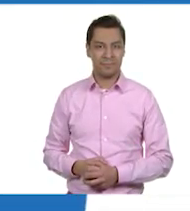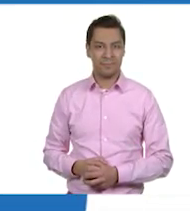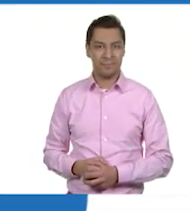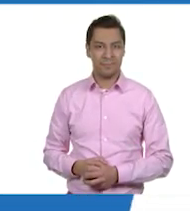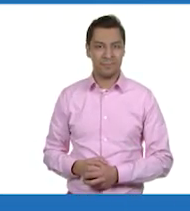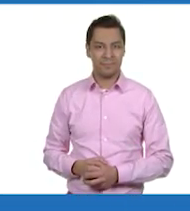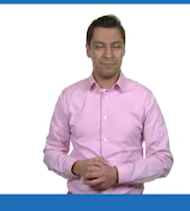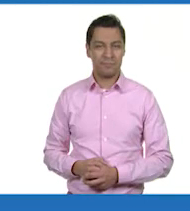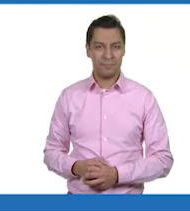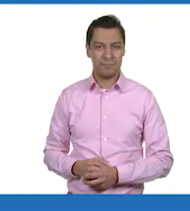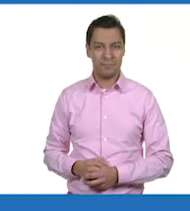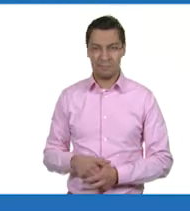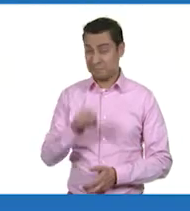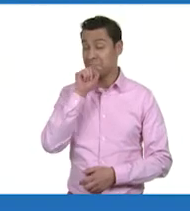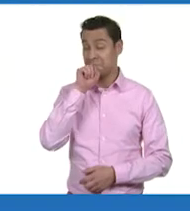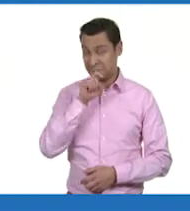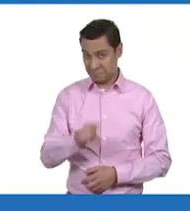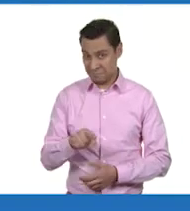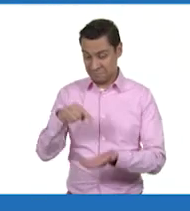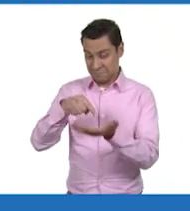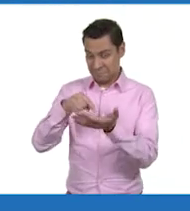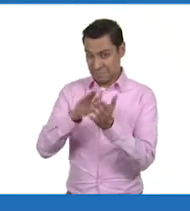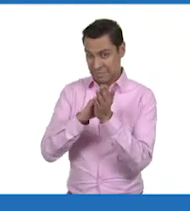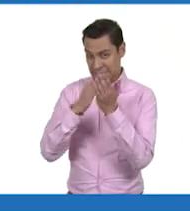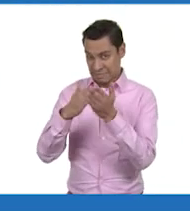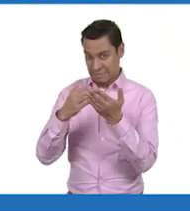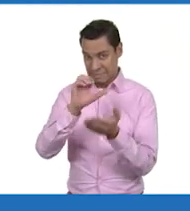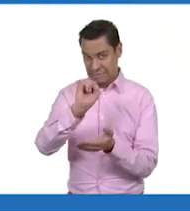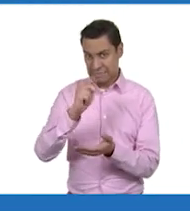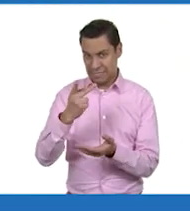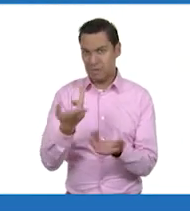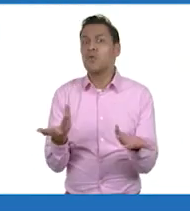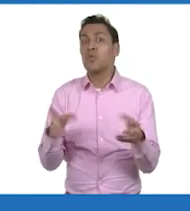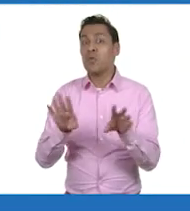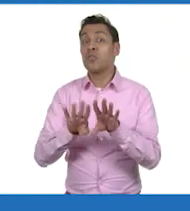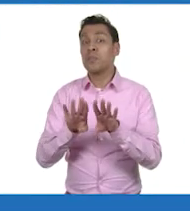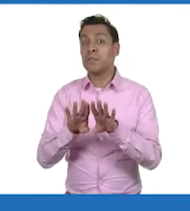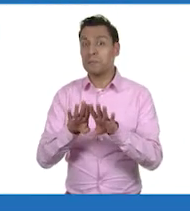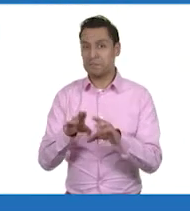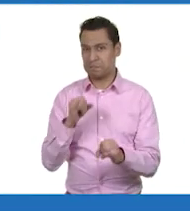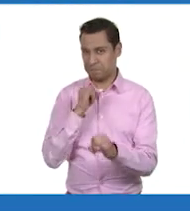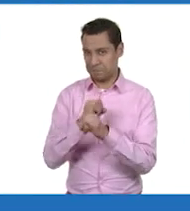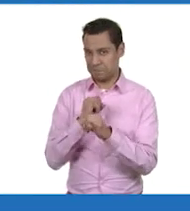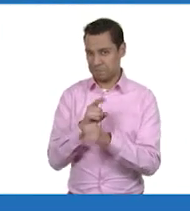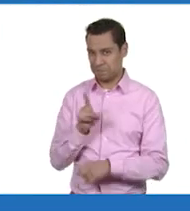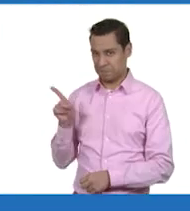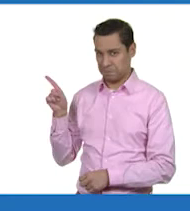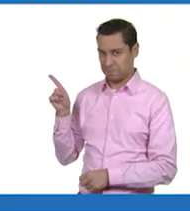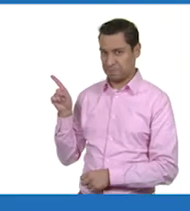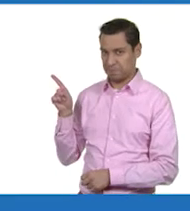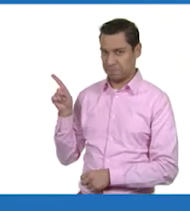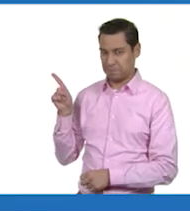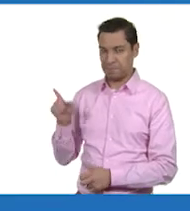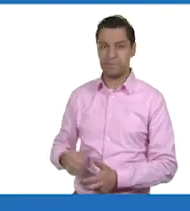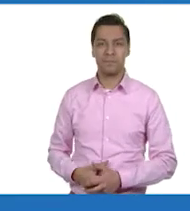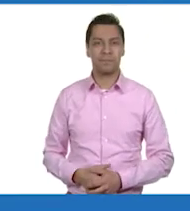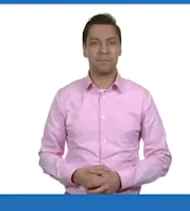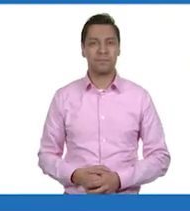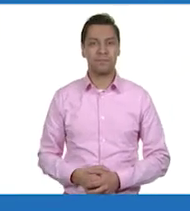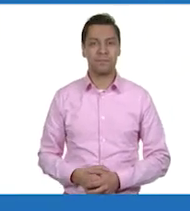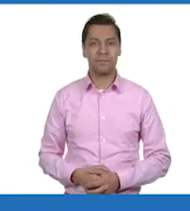También puedes encontrar los libros de texto en la página conalitej.cep